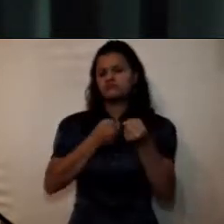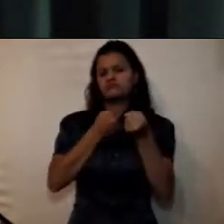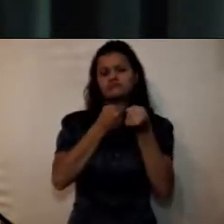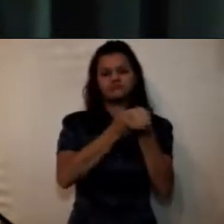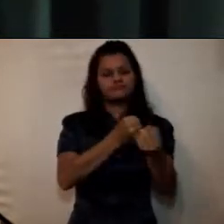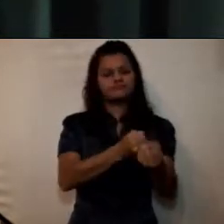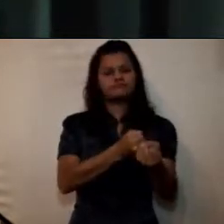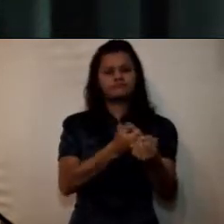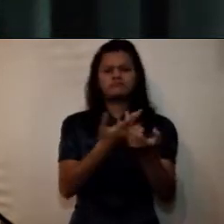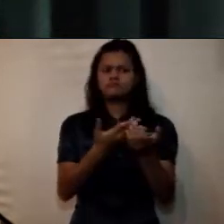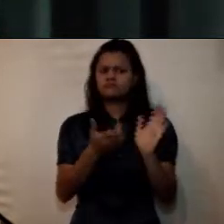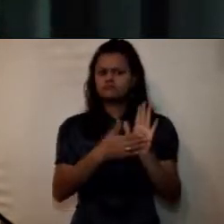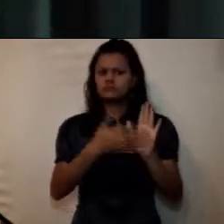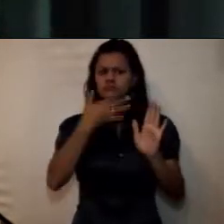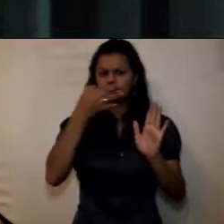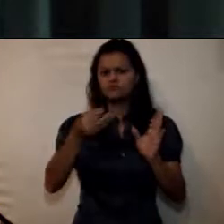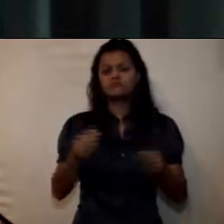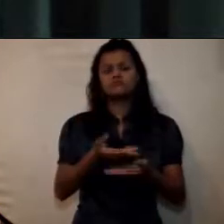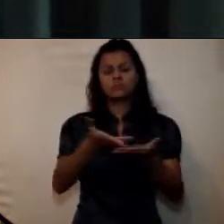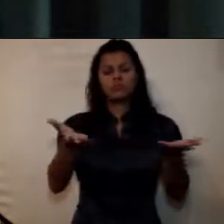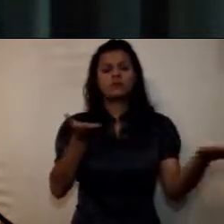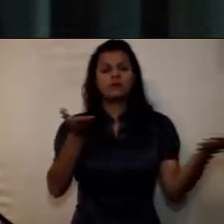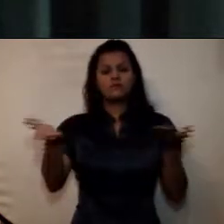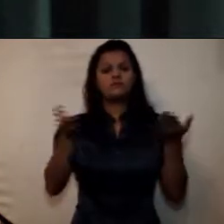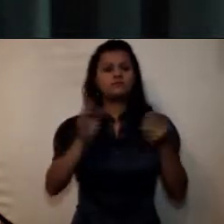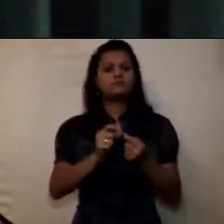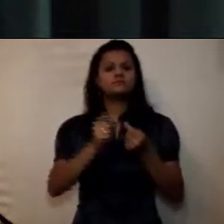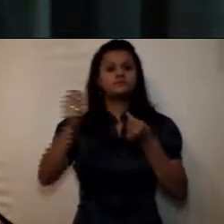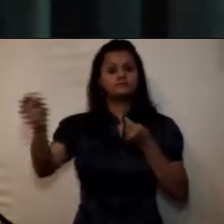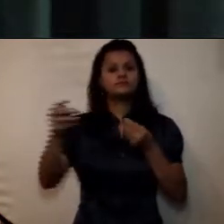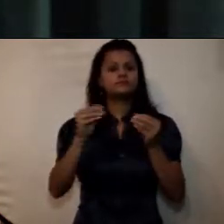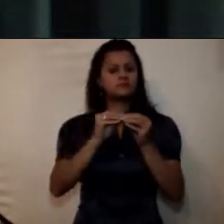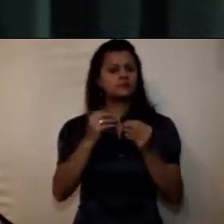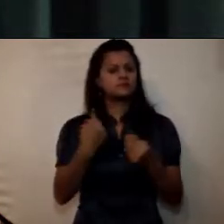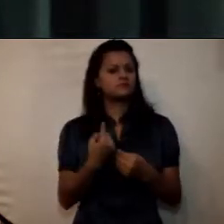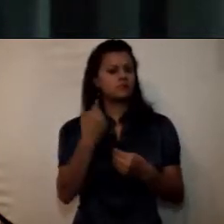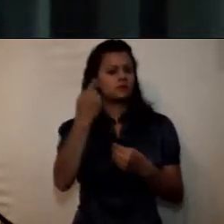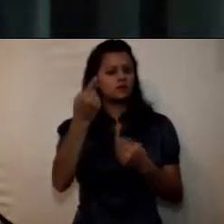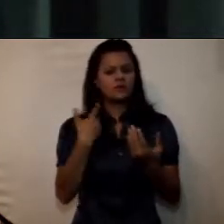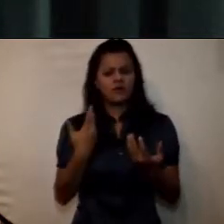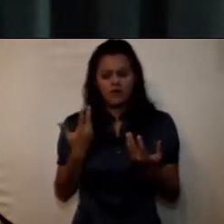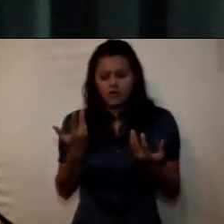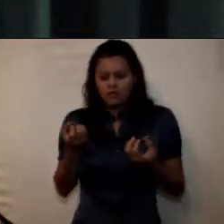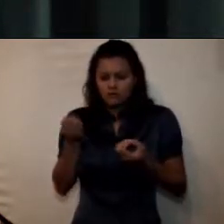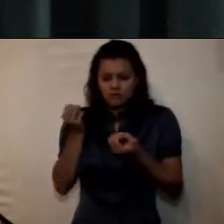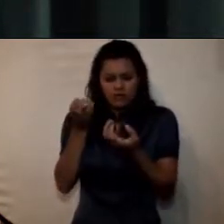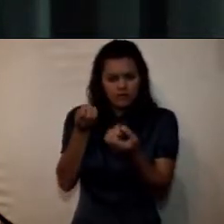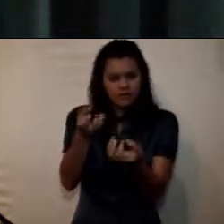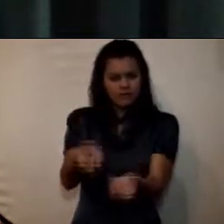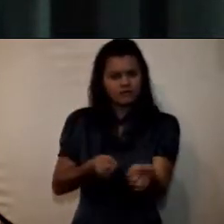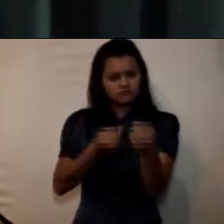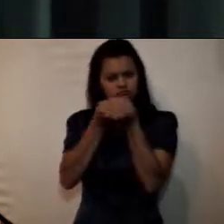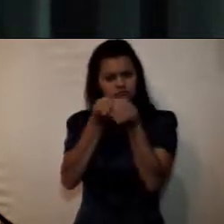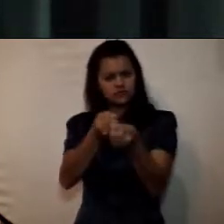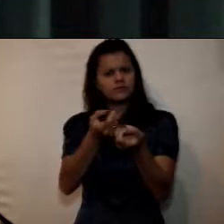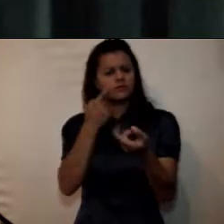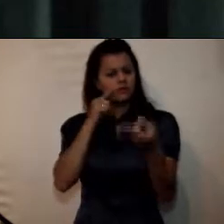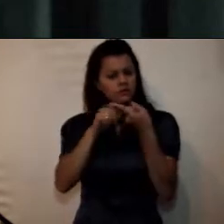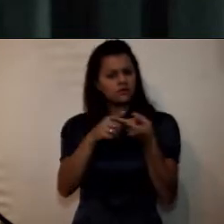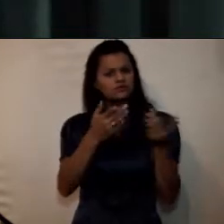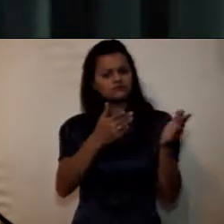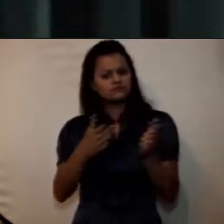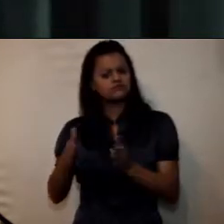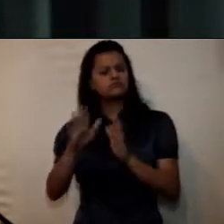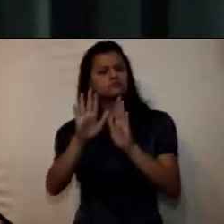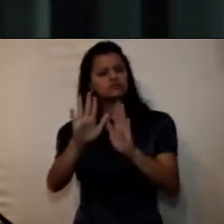prestación de servicios de extensión y la política de incentivos a los héroes y familiares para cursar programas académicos que les permiten